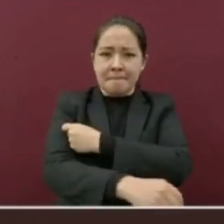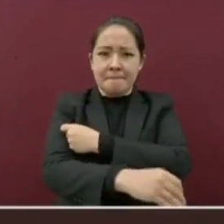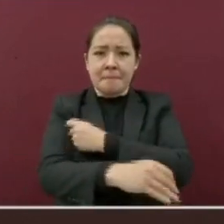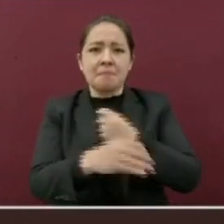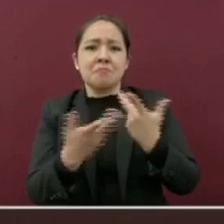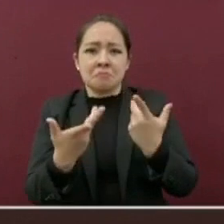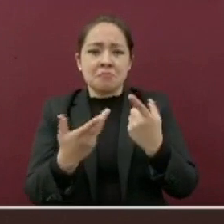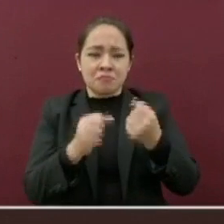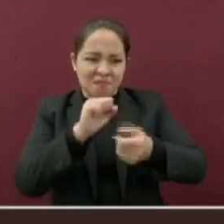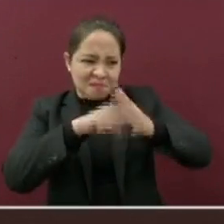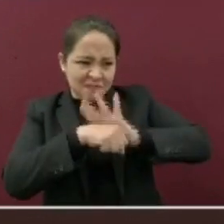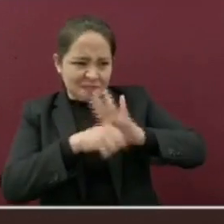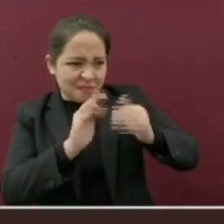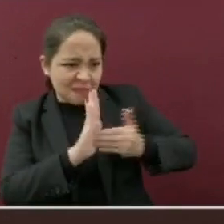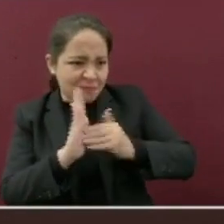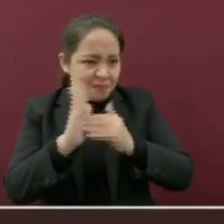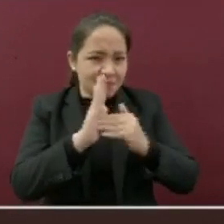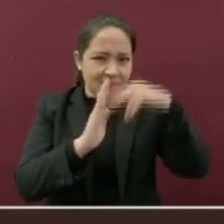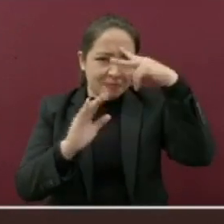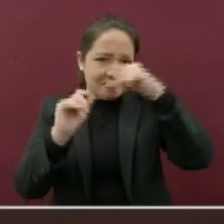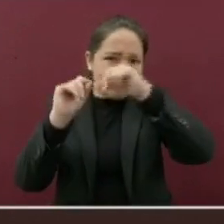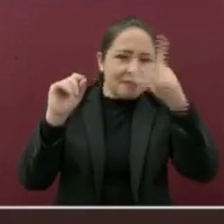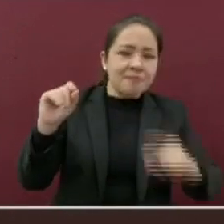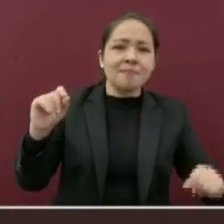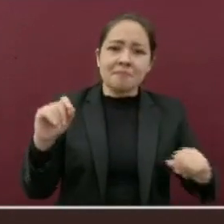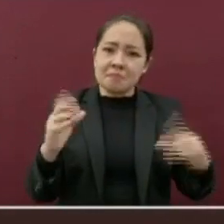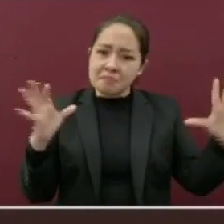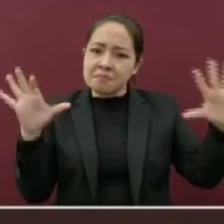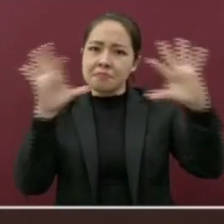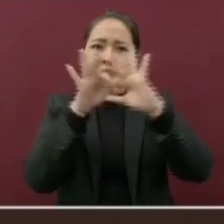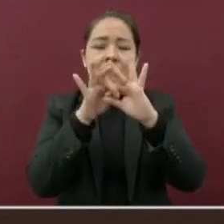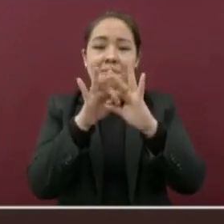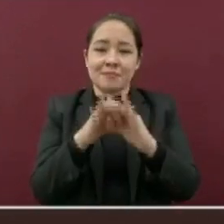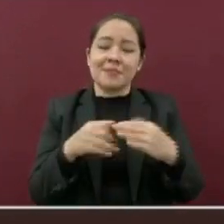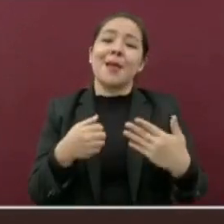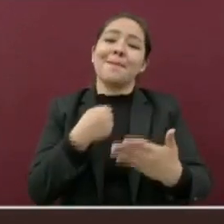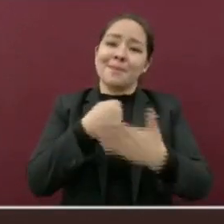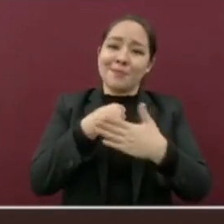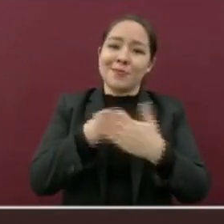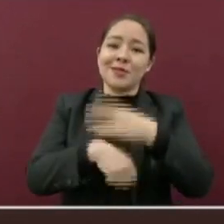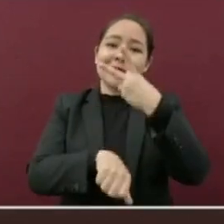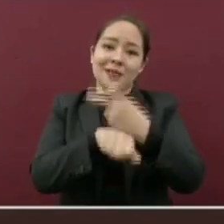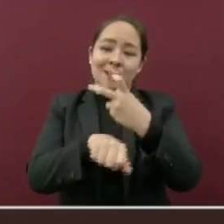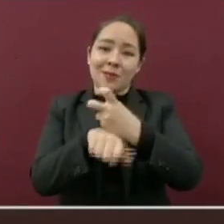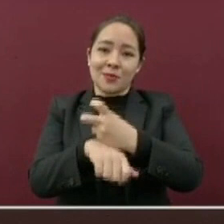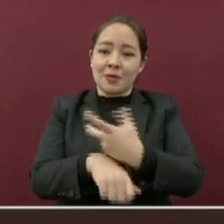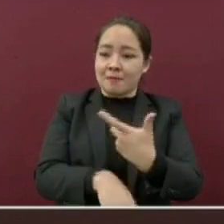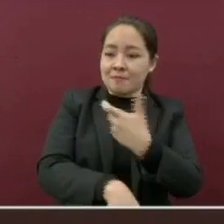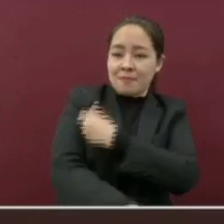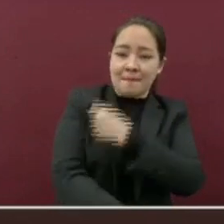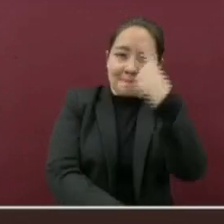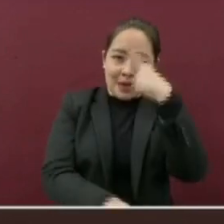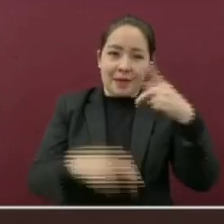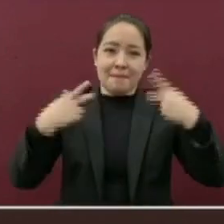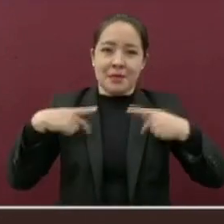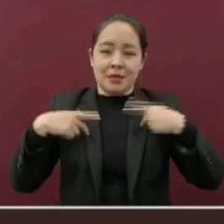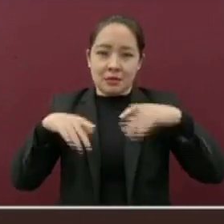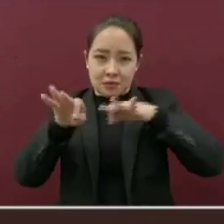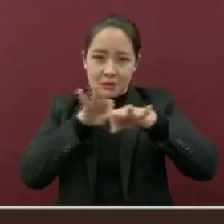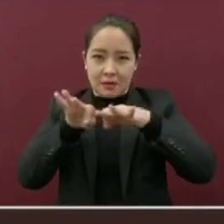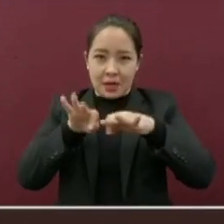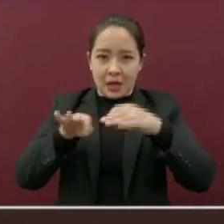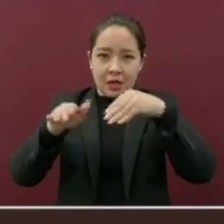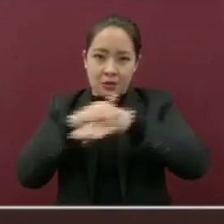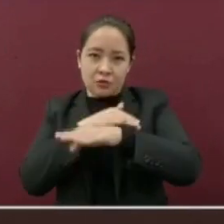de lucha contra el coronavirus. Precisamente ya viene la segunda dosis para nuestro personal médico y muy pronto